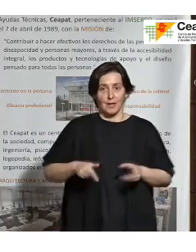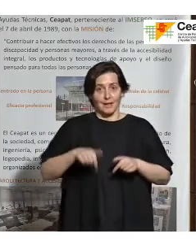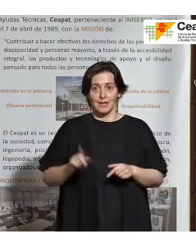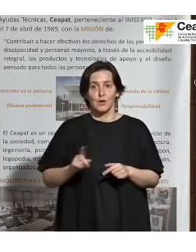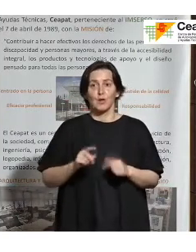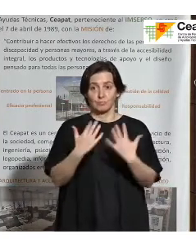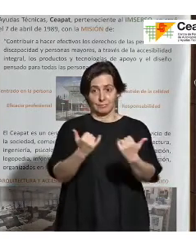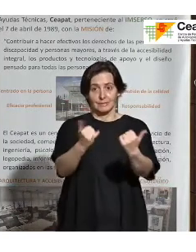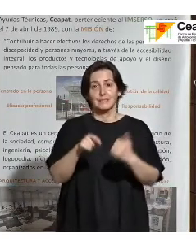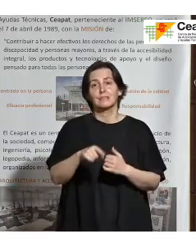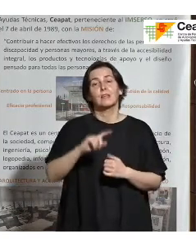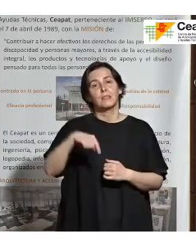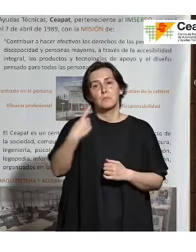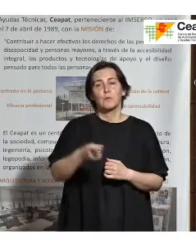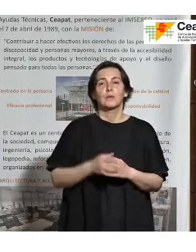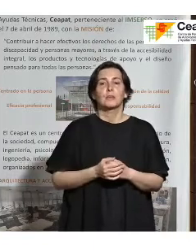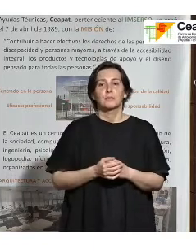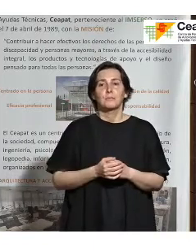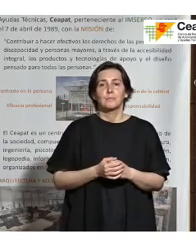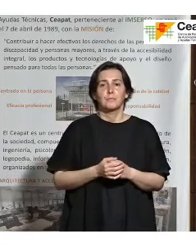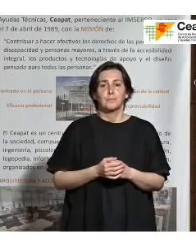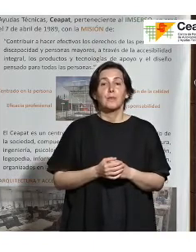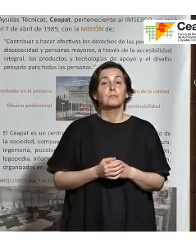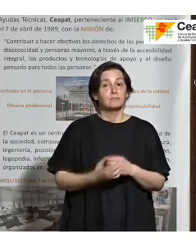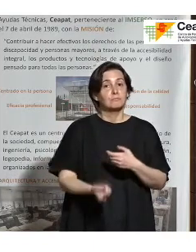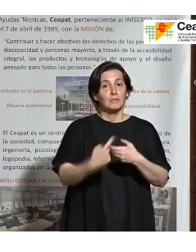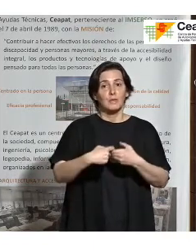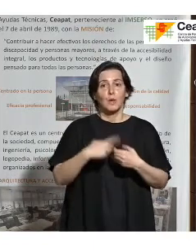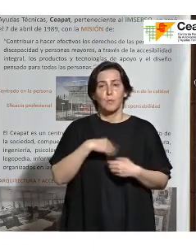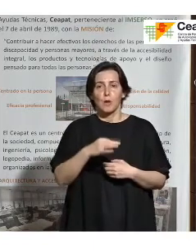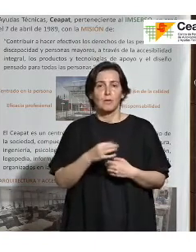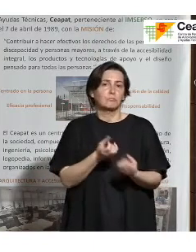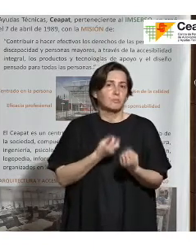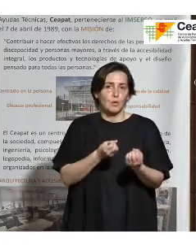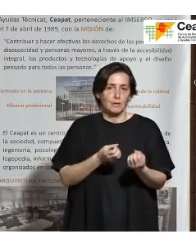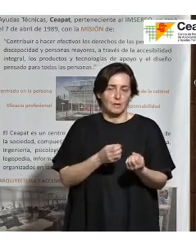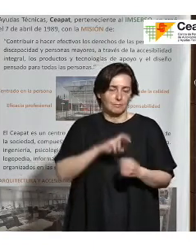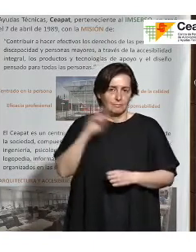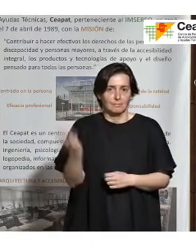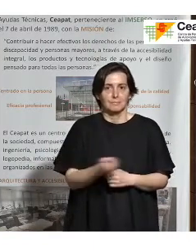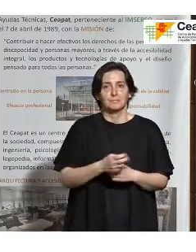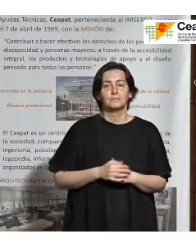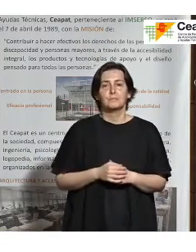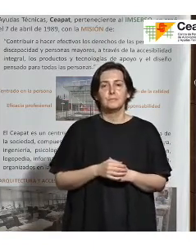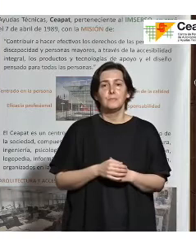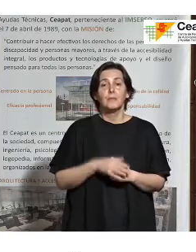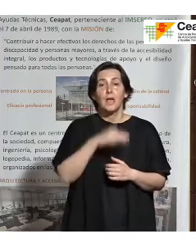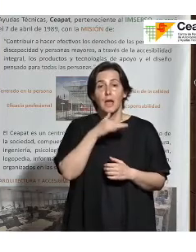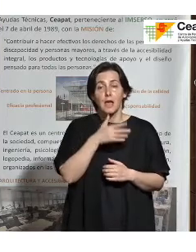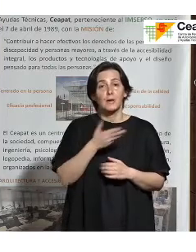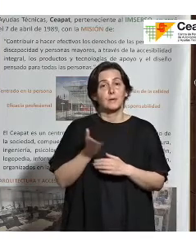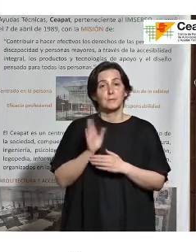asistentes, pues luego puedan también hacer sus contribuciones, comentarios, etcétera. Voy a pasar a